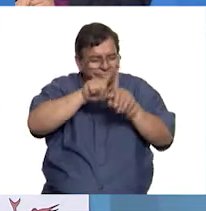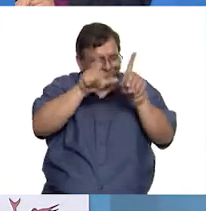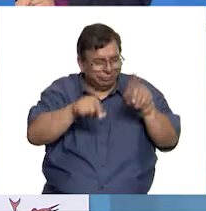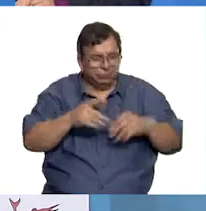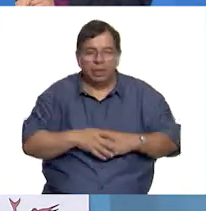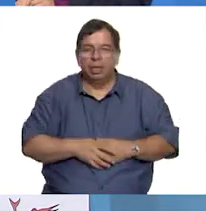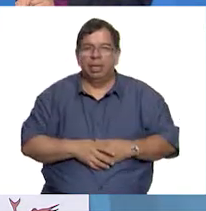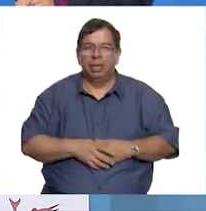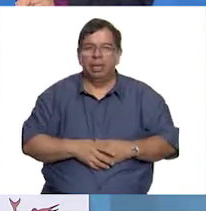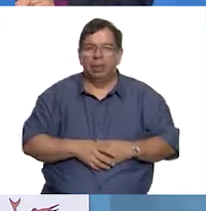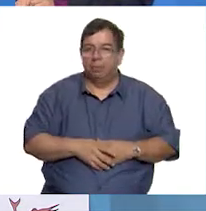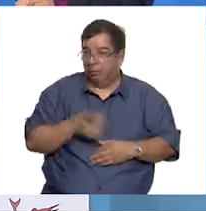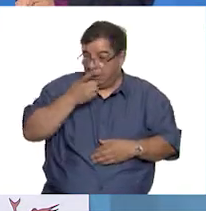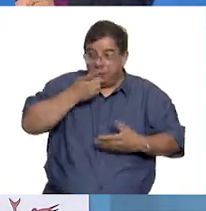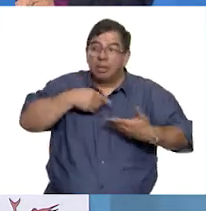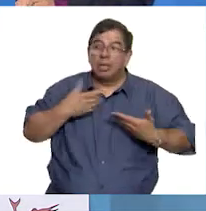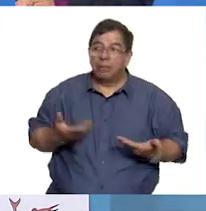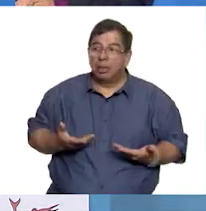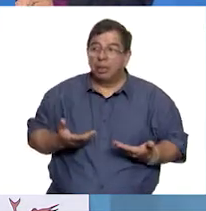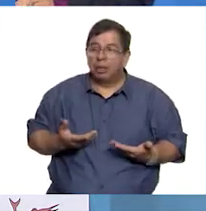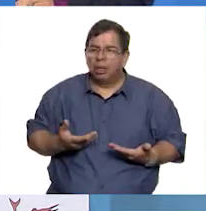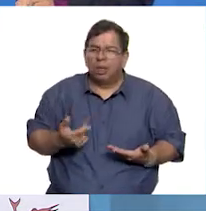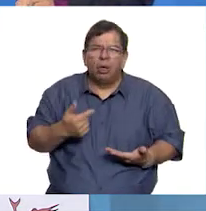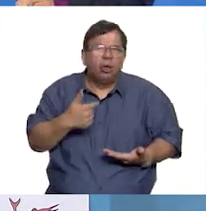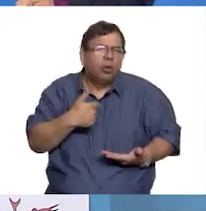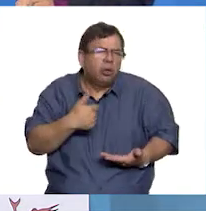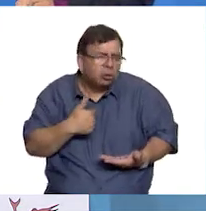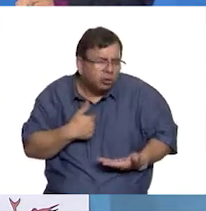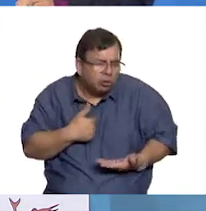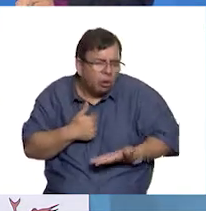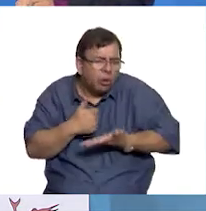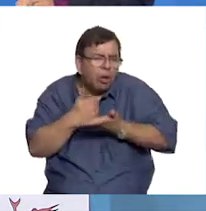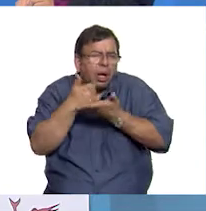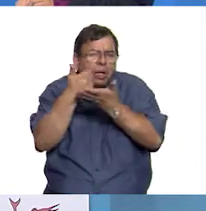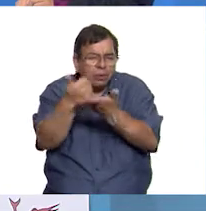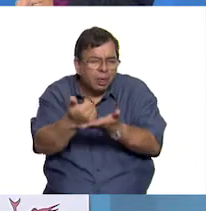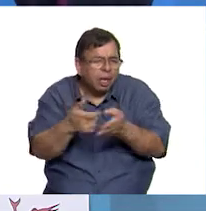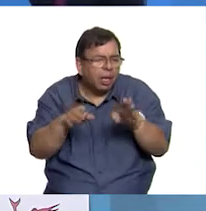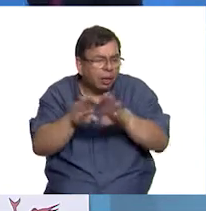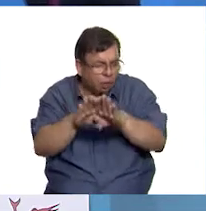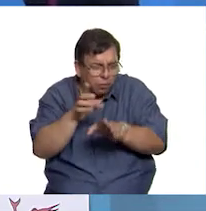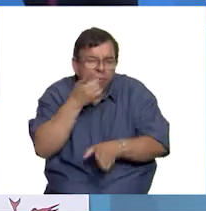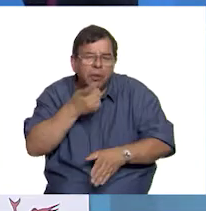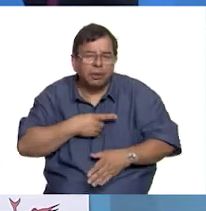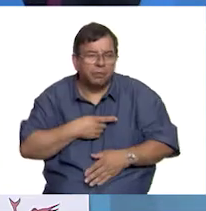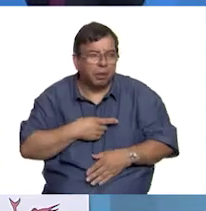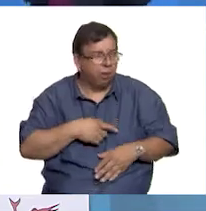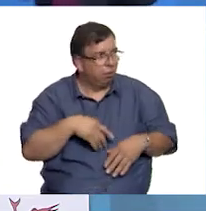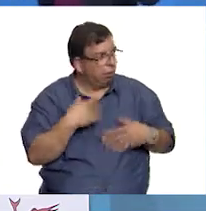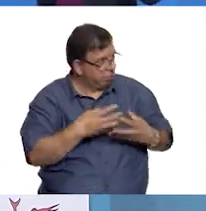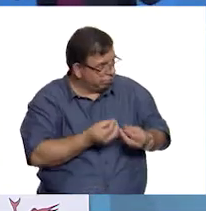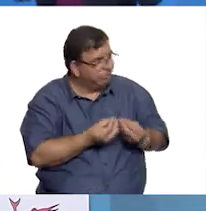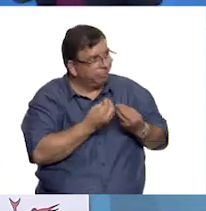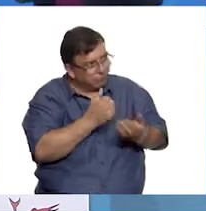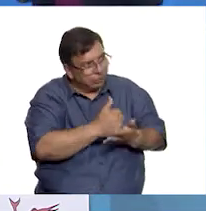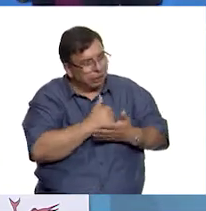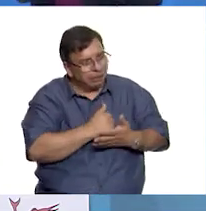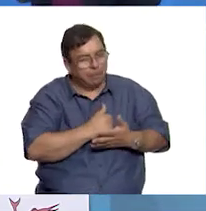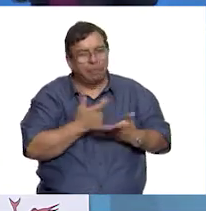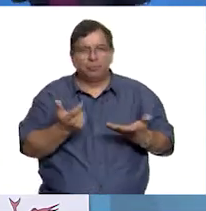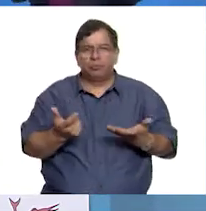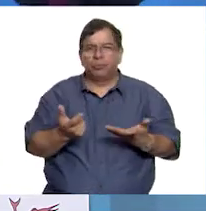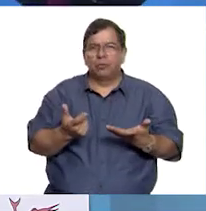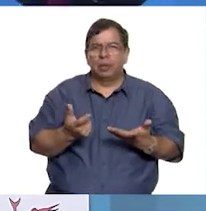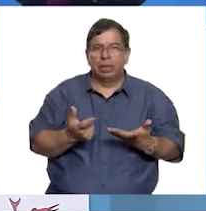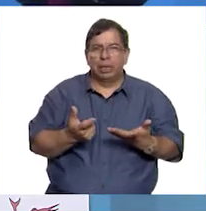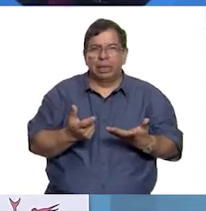Pero decidme, ¿en qué puedo ser de vuestra ayuda a vuestras Mercedes? En mucho. Resulta